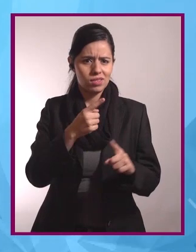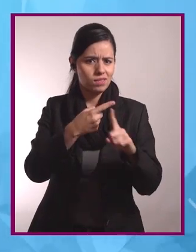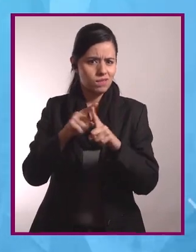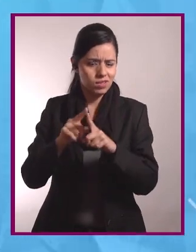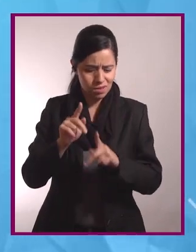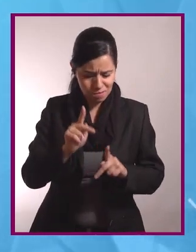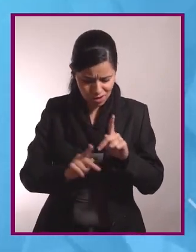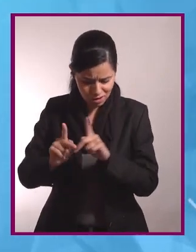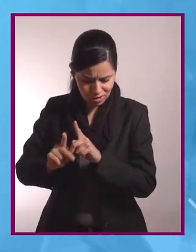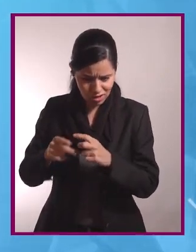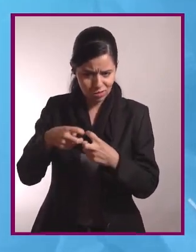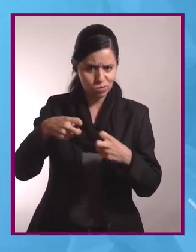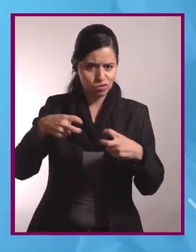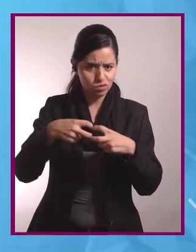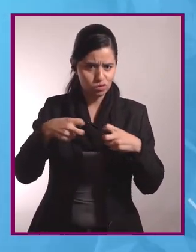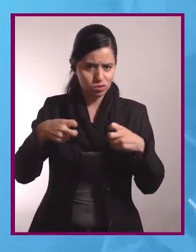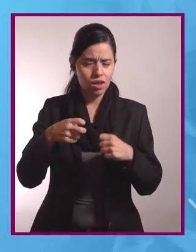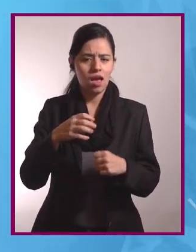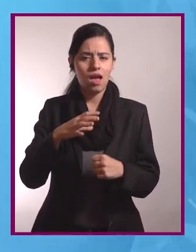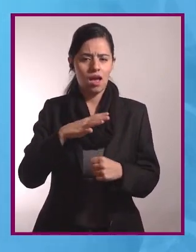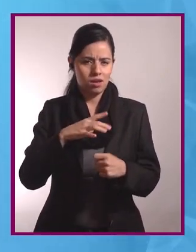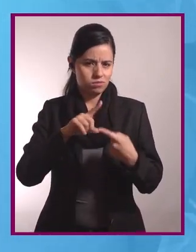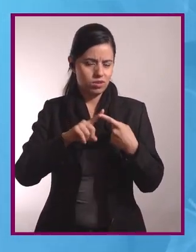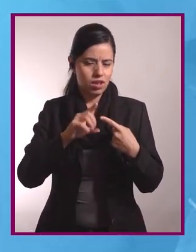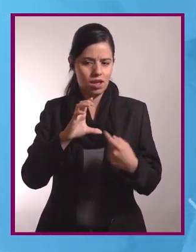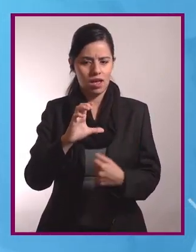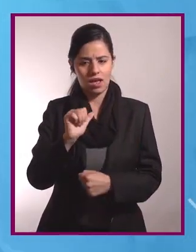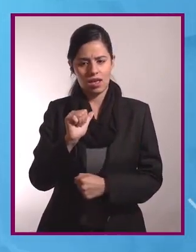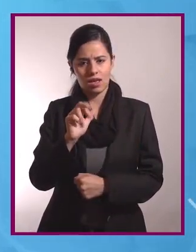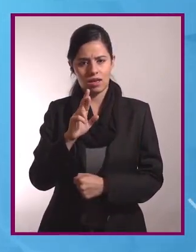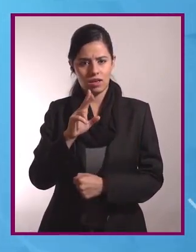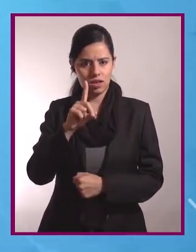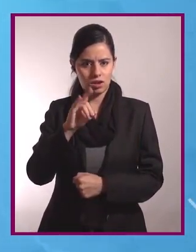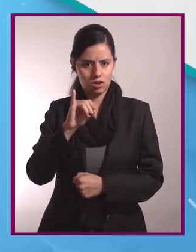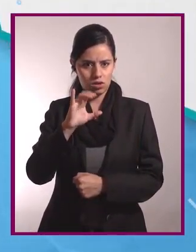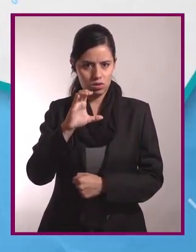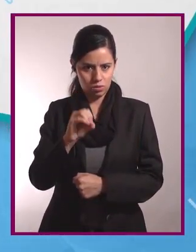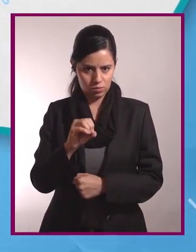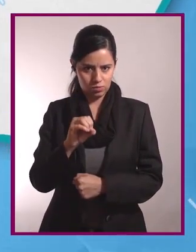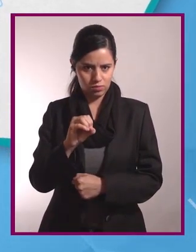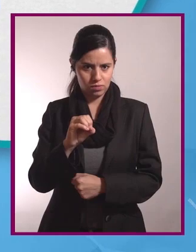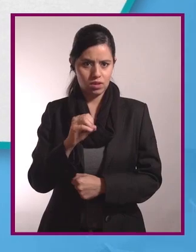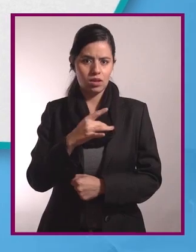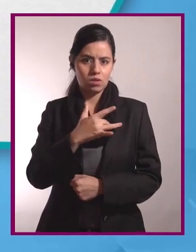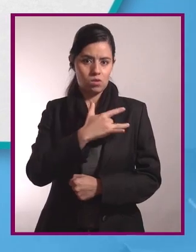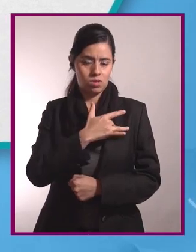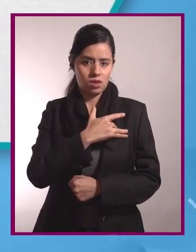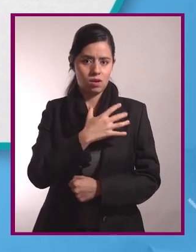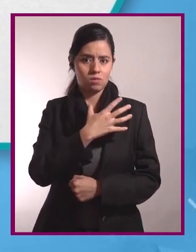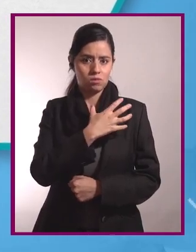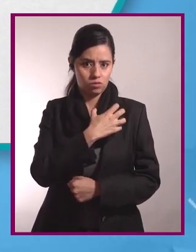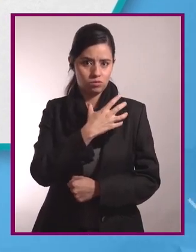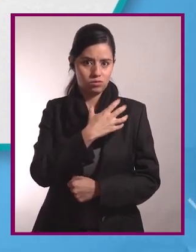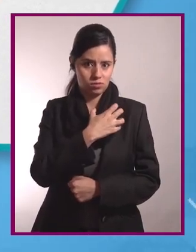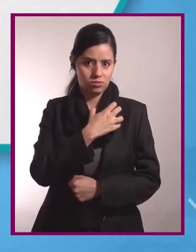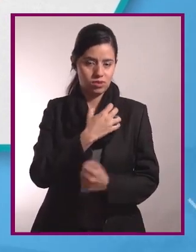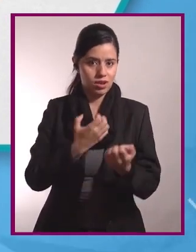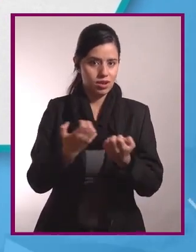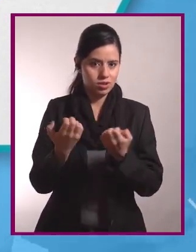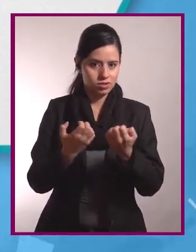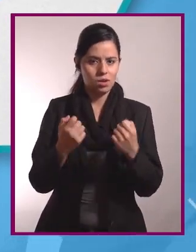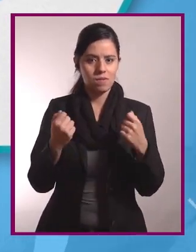músculos. Unas, llamadas de cardio, ayudan a fortalecer los músculos cardíacos. Brincar la cuerda, correr,